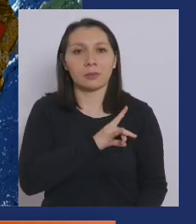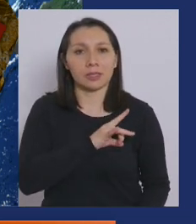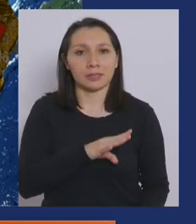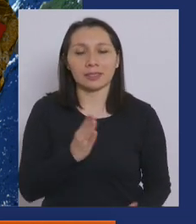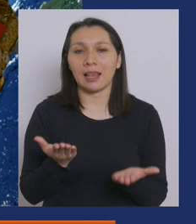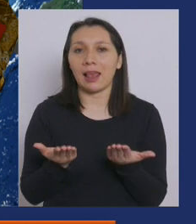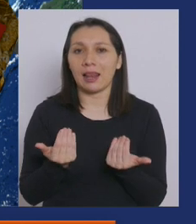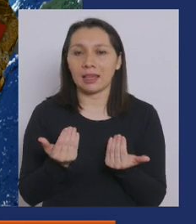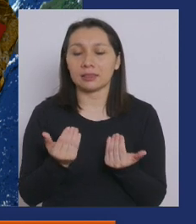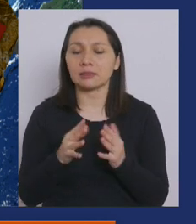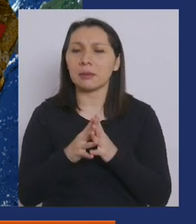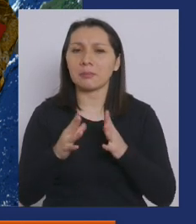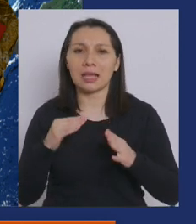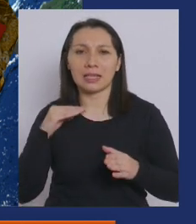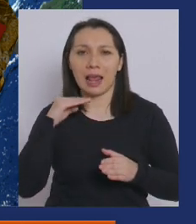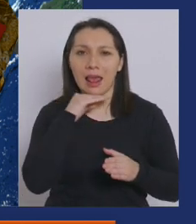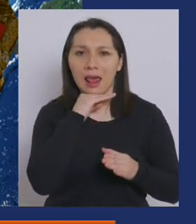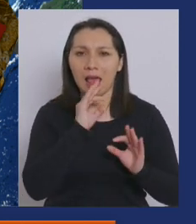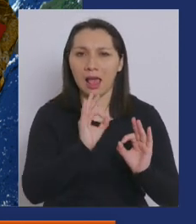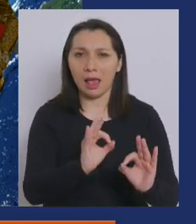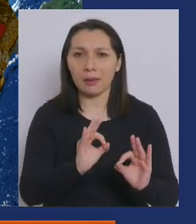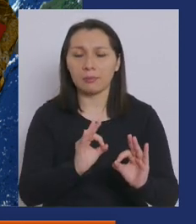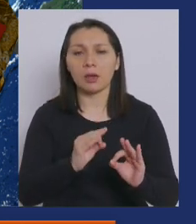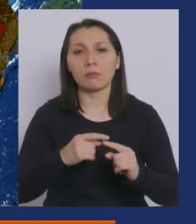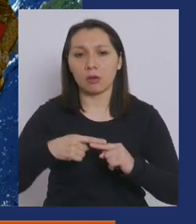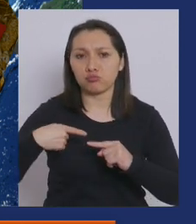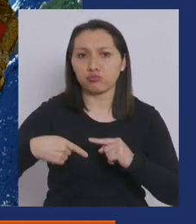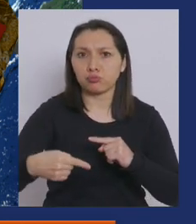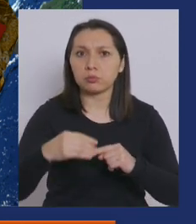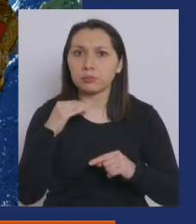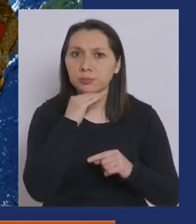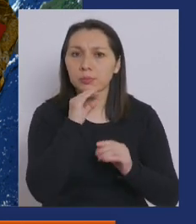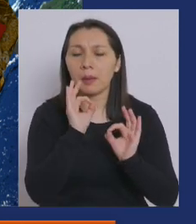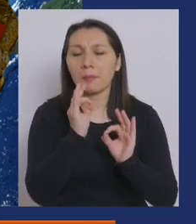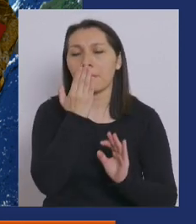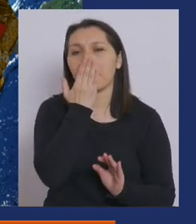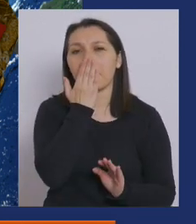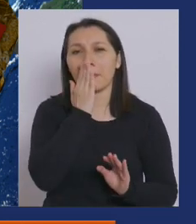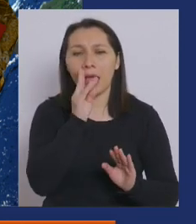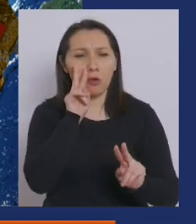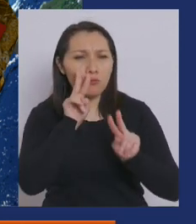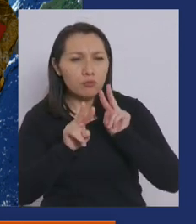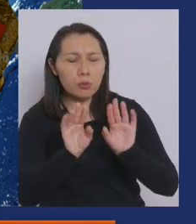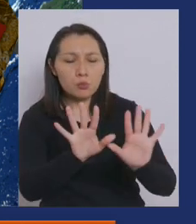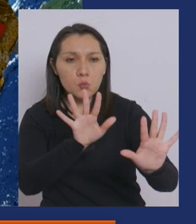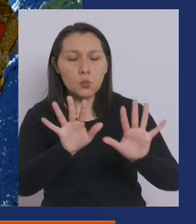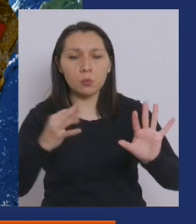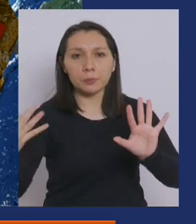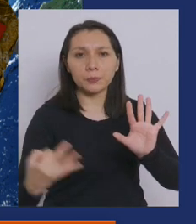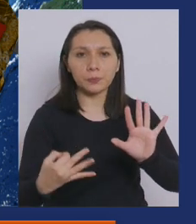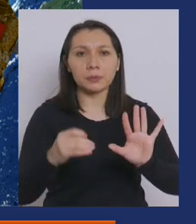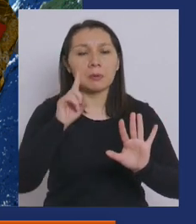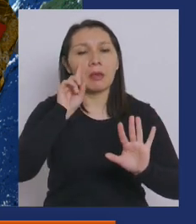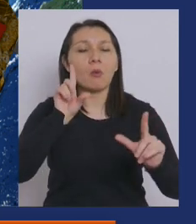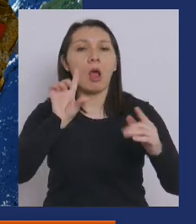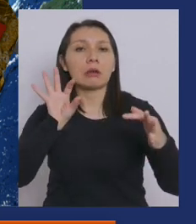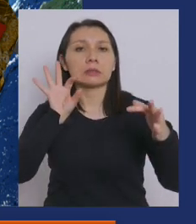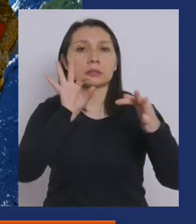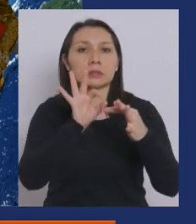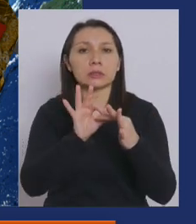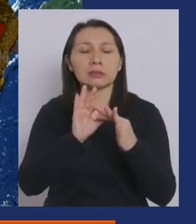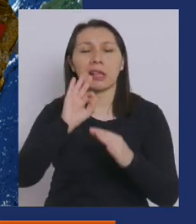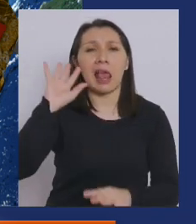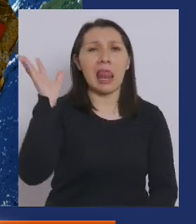necesita con mayor rapidez, con mayor frecuencia, con mejor resolución, con menos dependencia a las